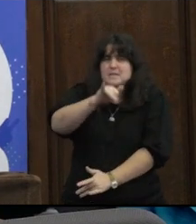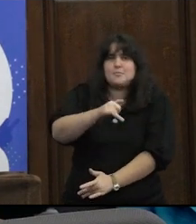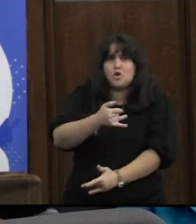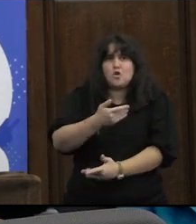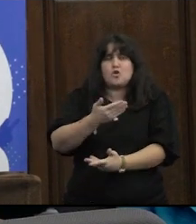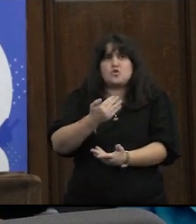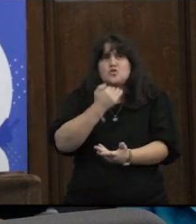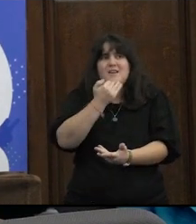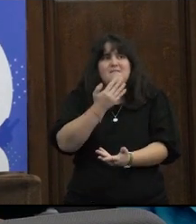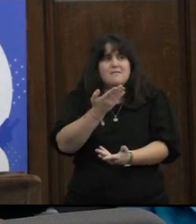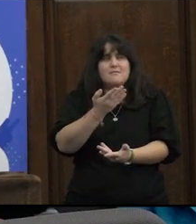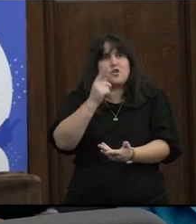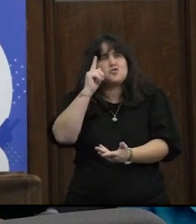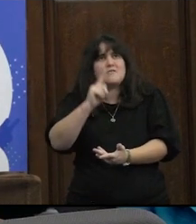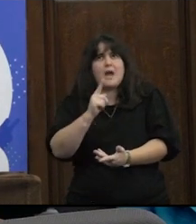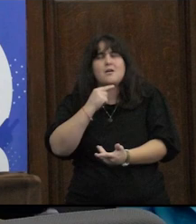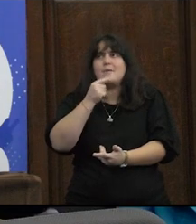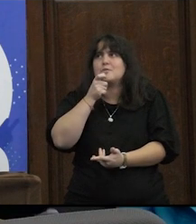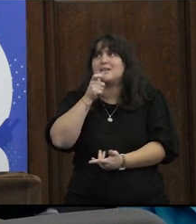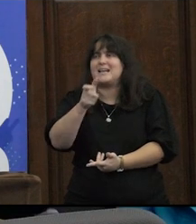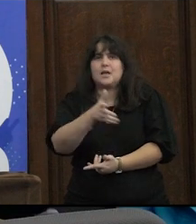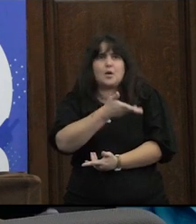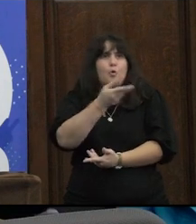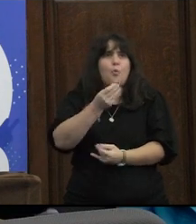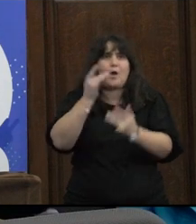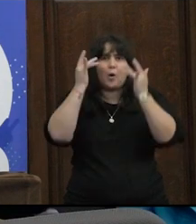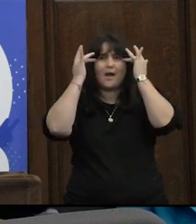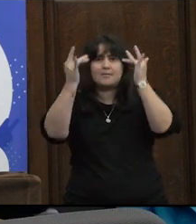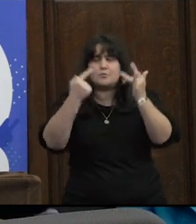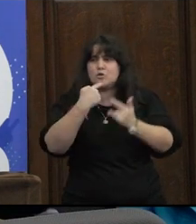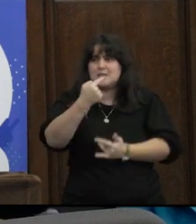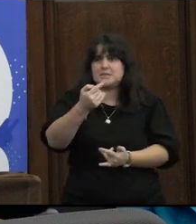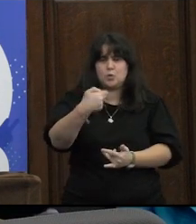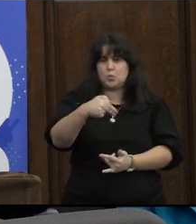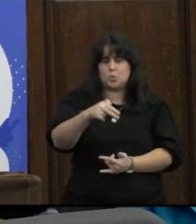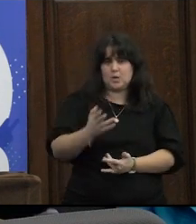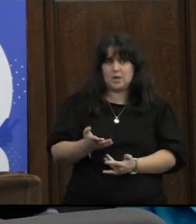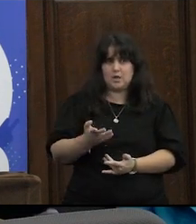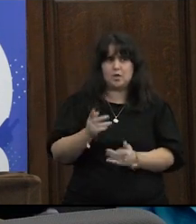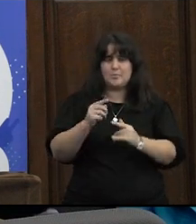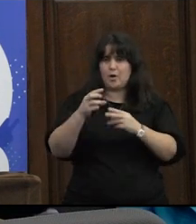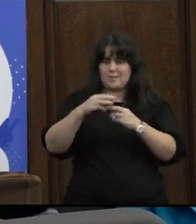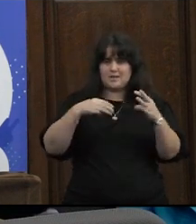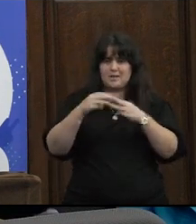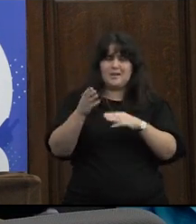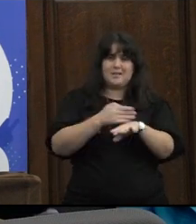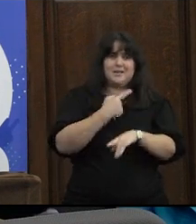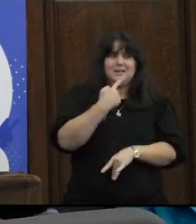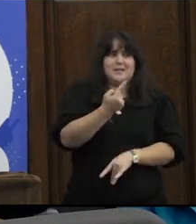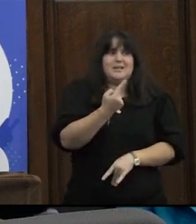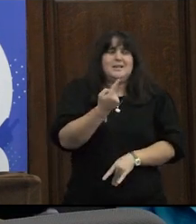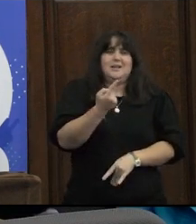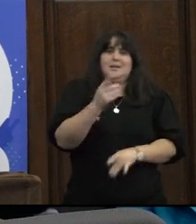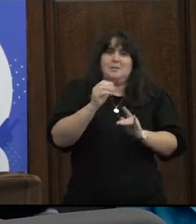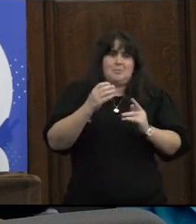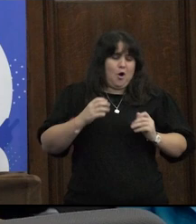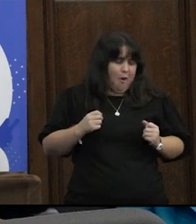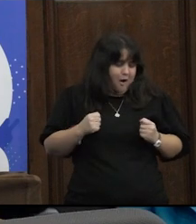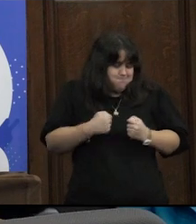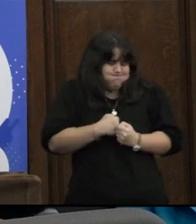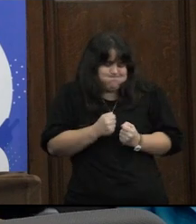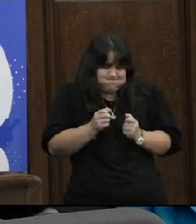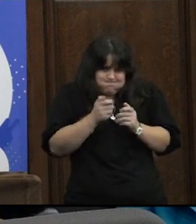no había encontrado a alguien que lo trajera a colación en un ámbito académico y no había encontrado una metáfora tan buena como la que trajiste del corset